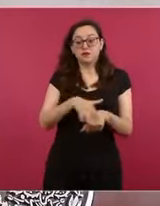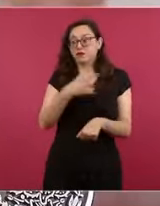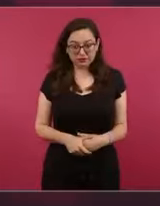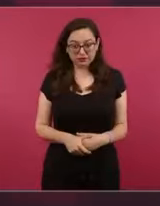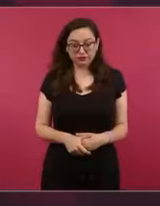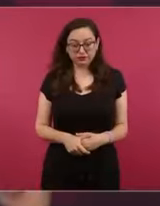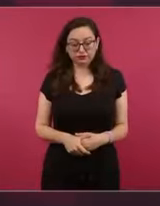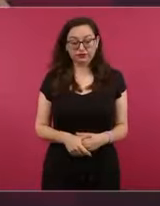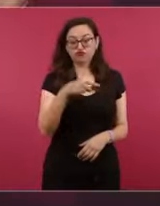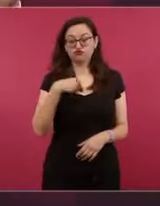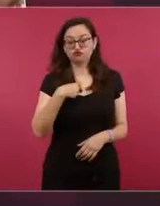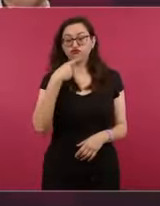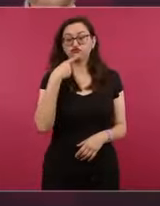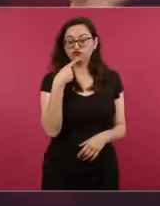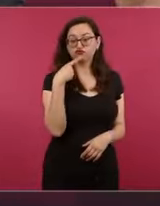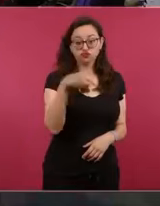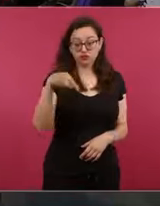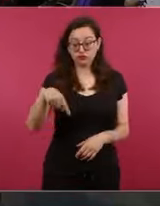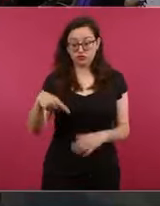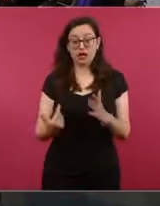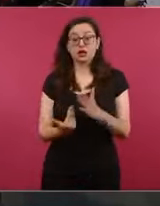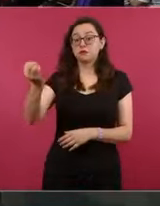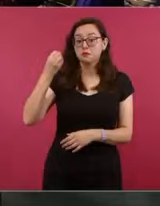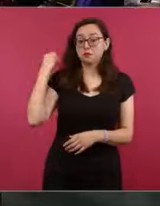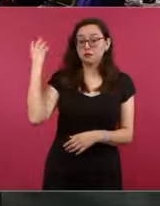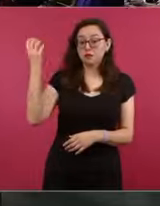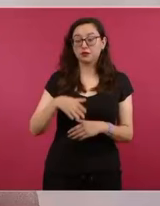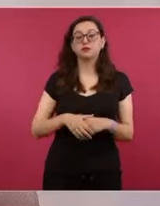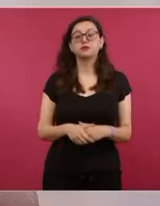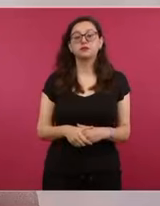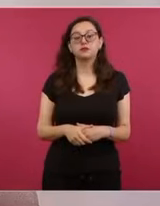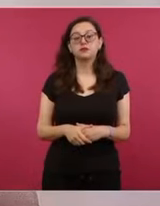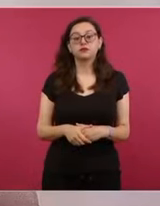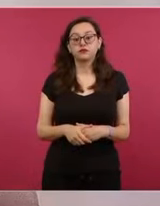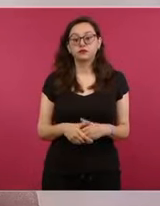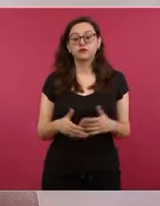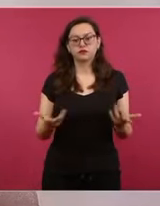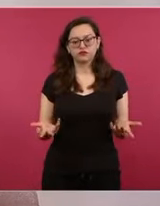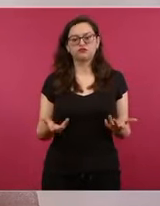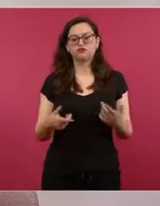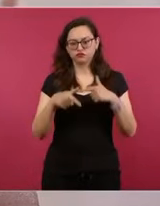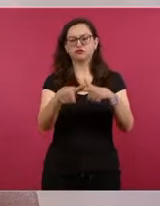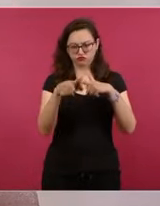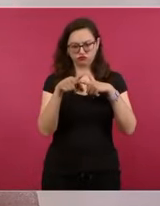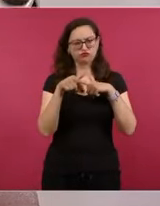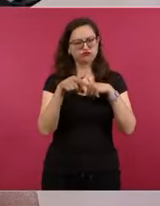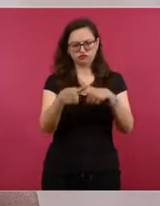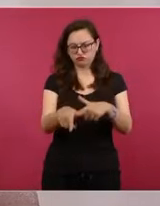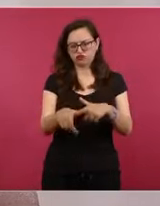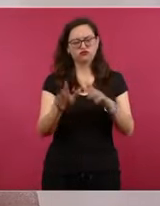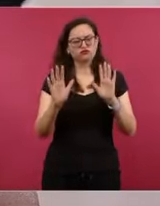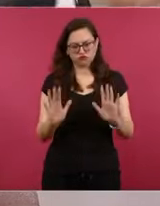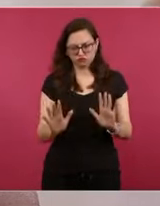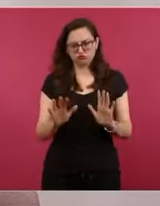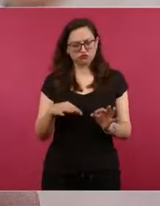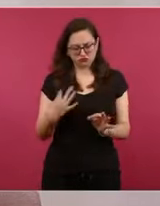para decirlo que la mañanera se va a seguir difundiendo, la vamos a